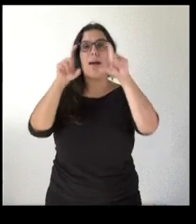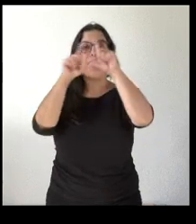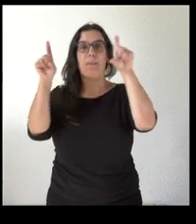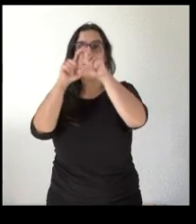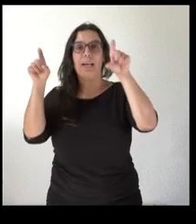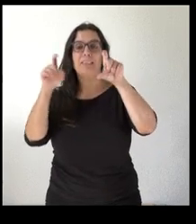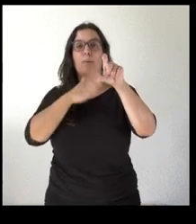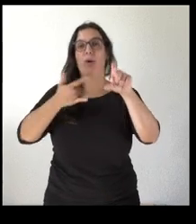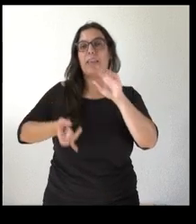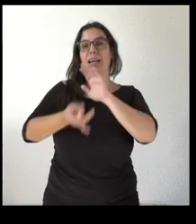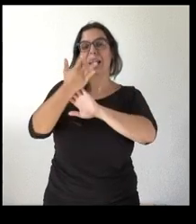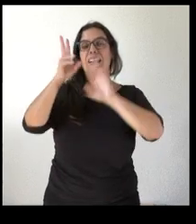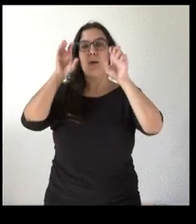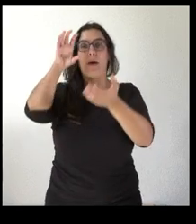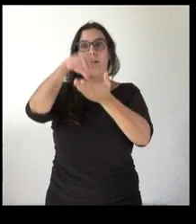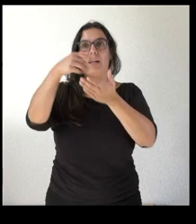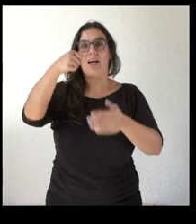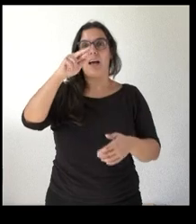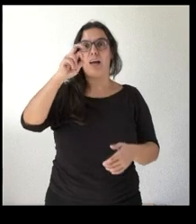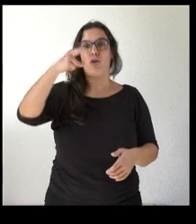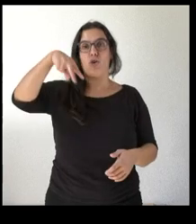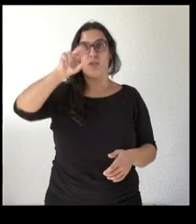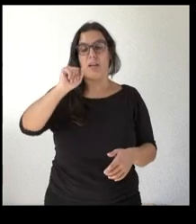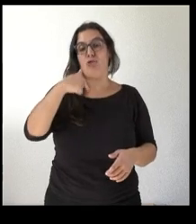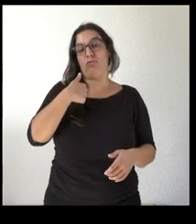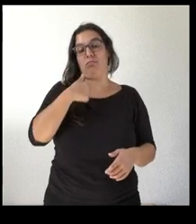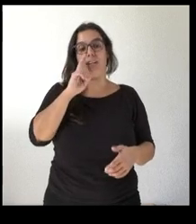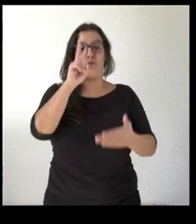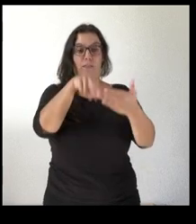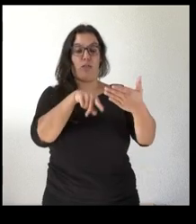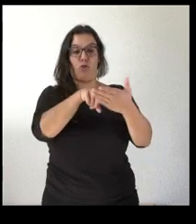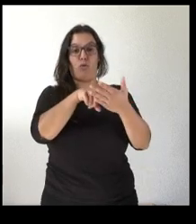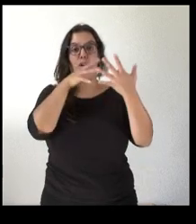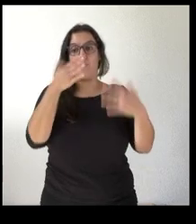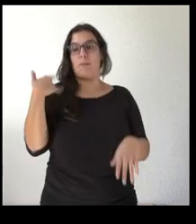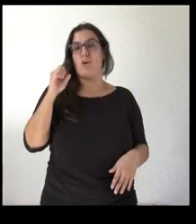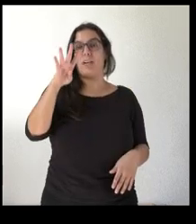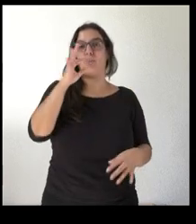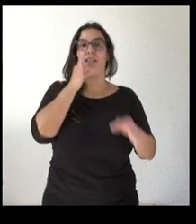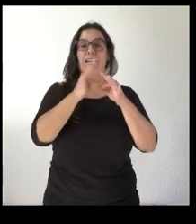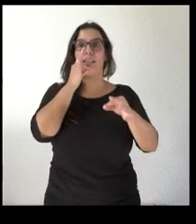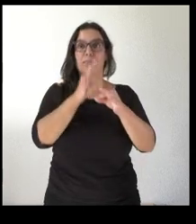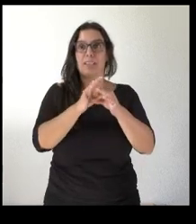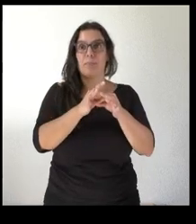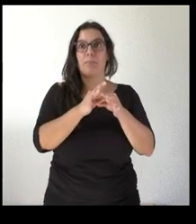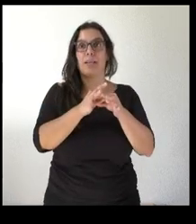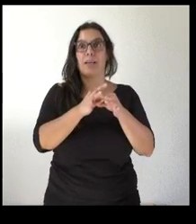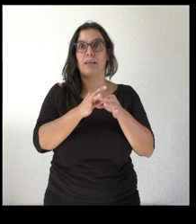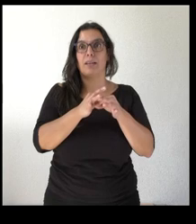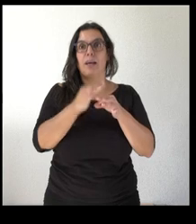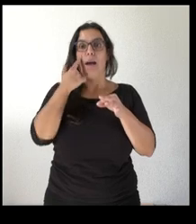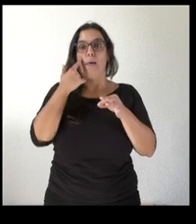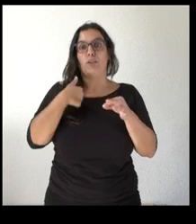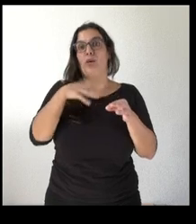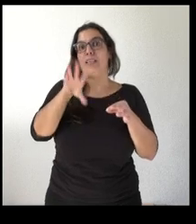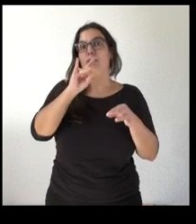yo tengo delante la nota de prensa que ustedes mandaron el pasado 14 de septiembre se lo voy a leer para ver qué parte he entendido yo